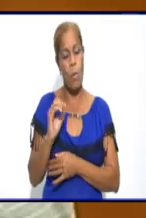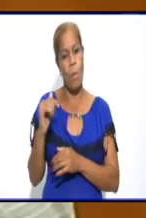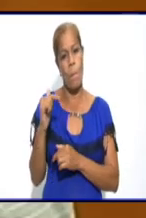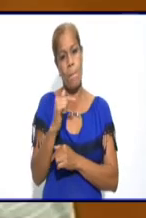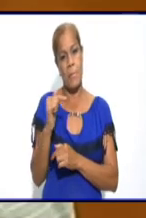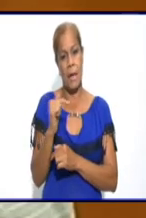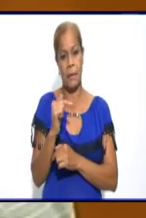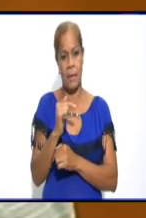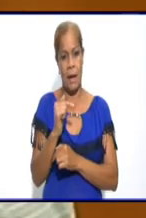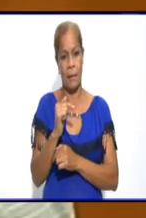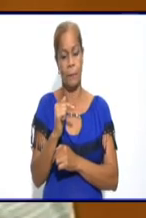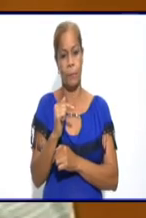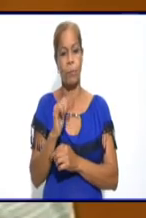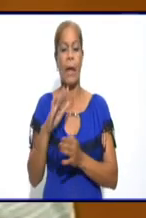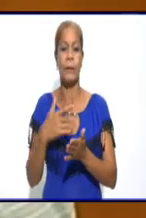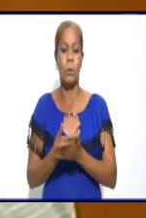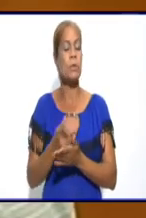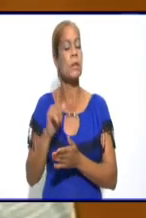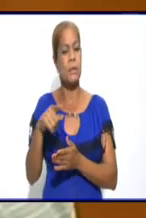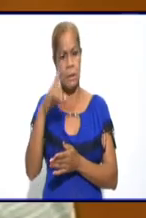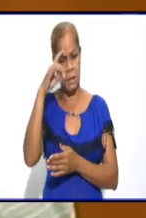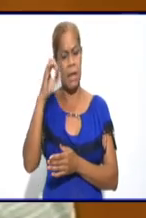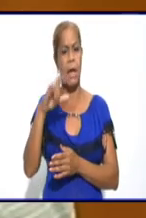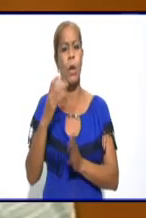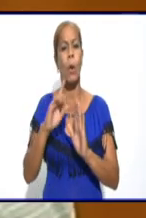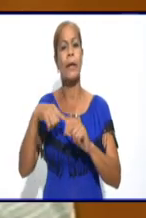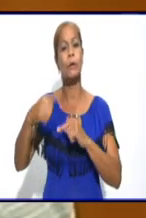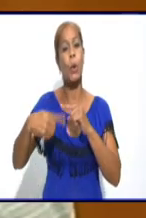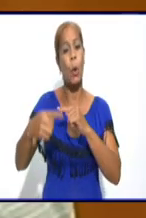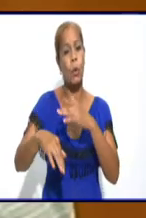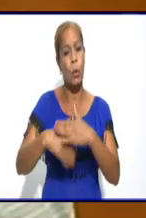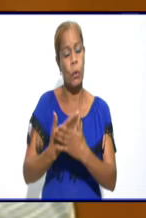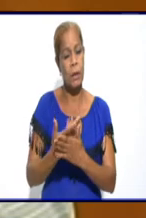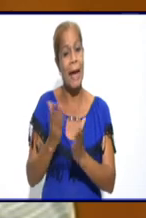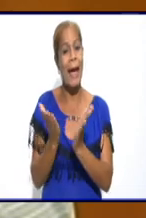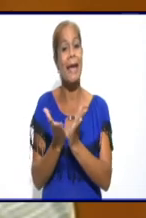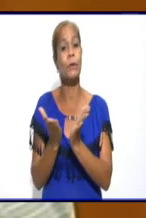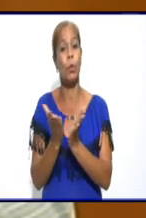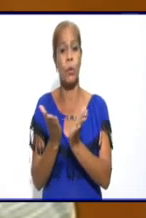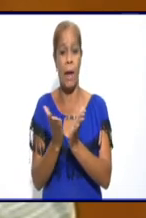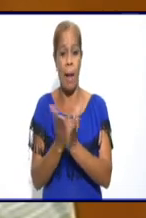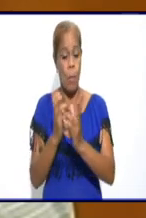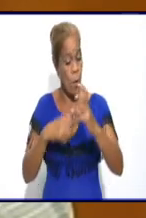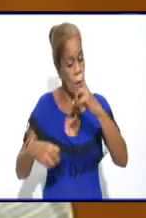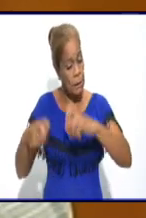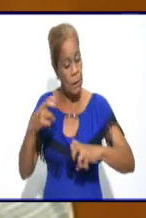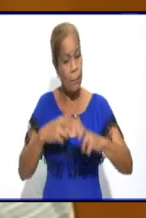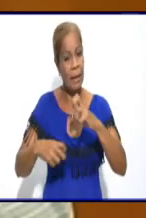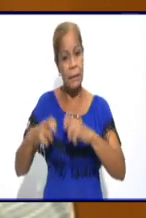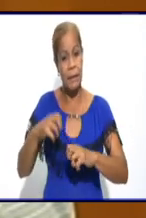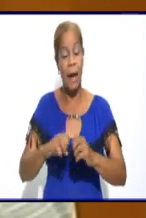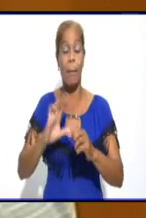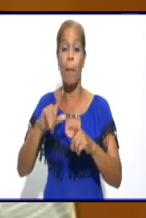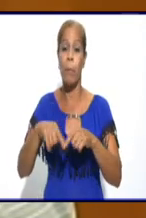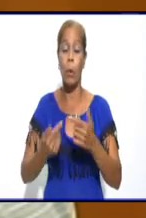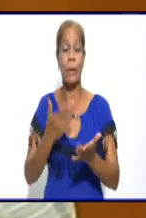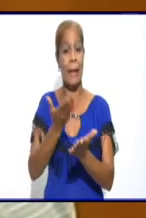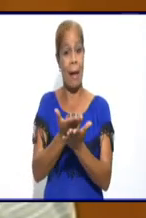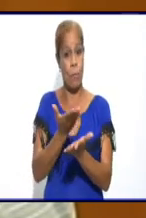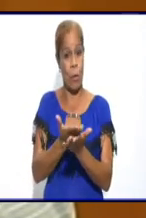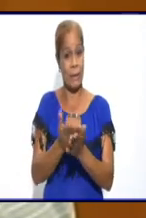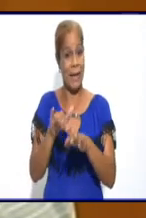estado estudiando diariamente. Hay que tener en cuenta que el mayor porcentaje de estas muestras se procesan en nuestro laboratorio,